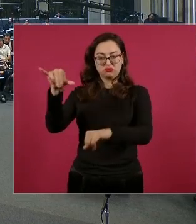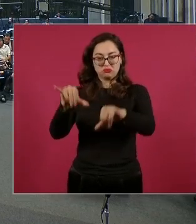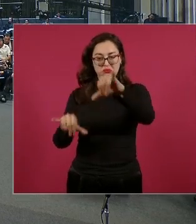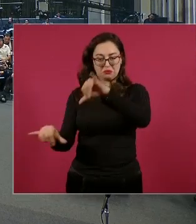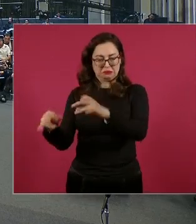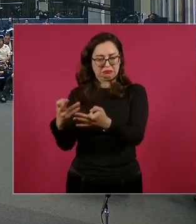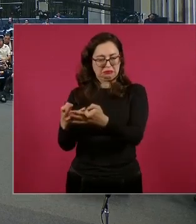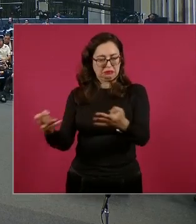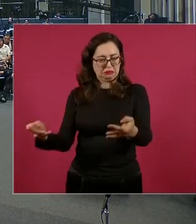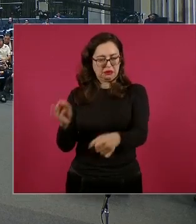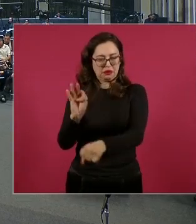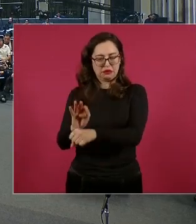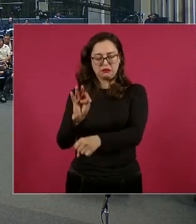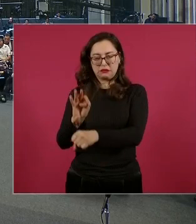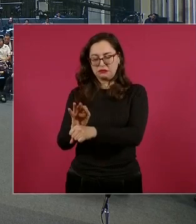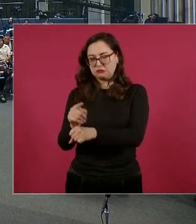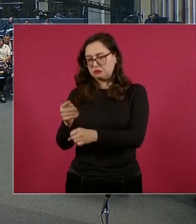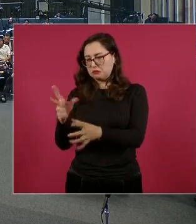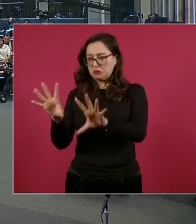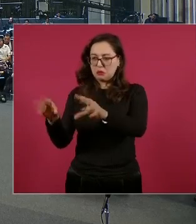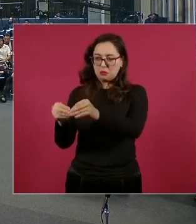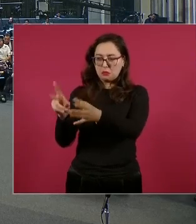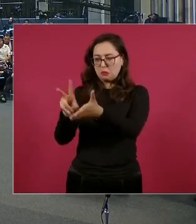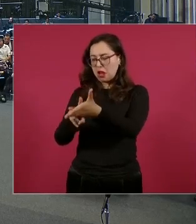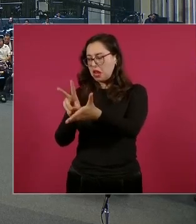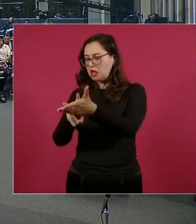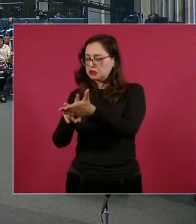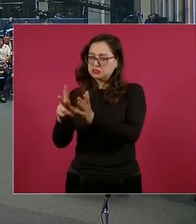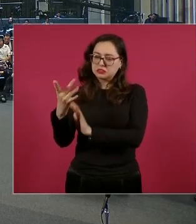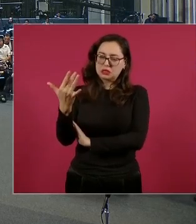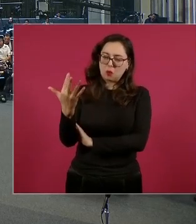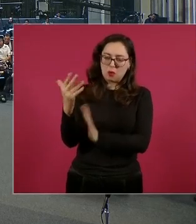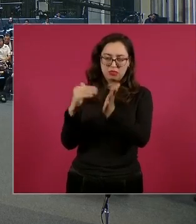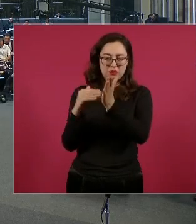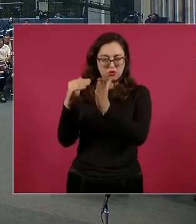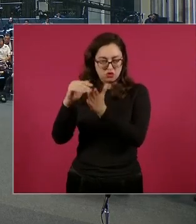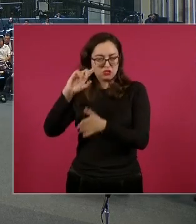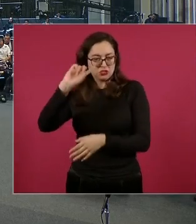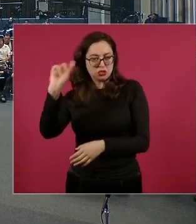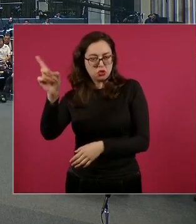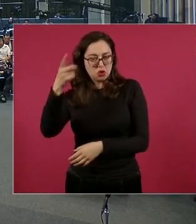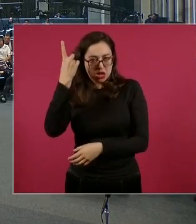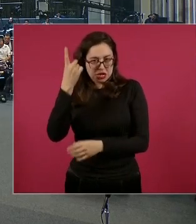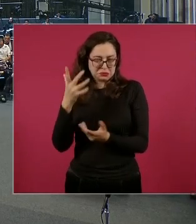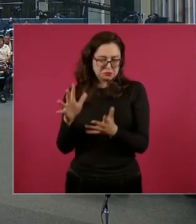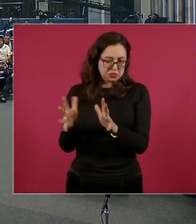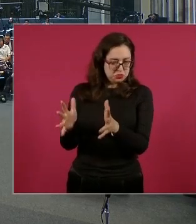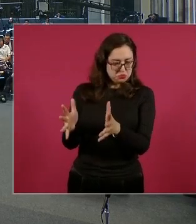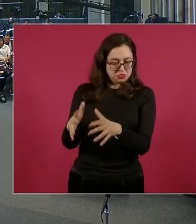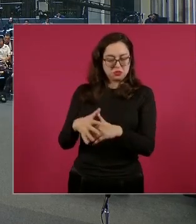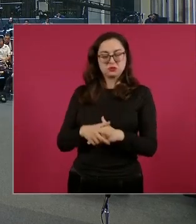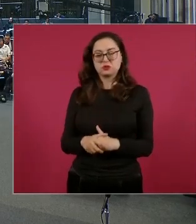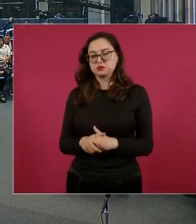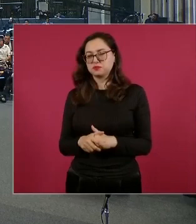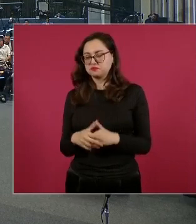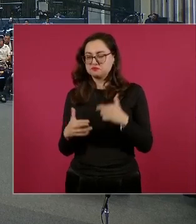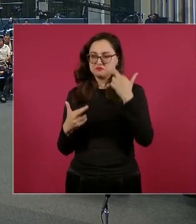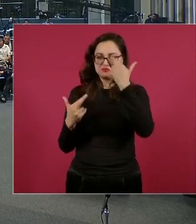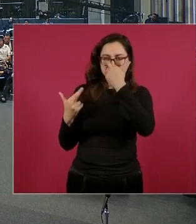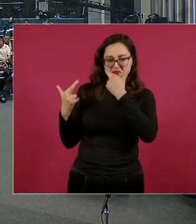millones de dólares aproximadamente, cuando hicieron el